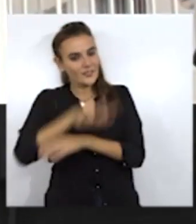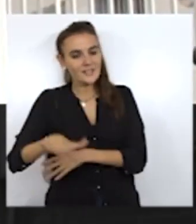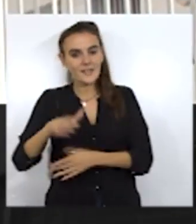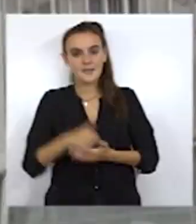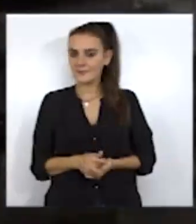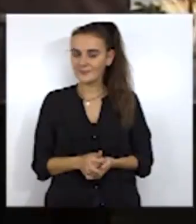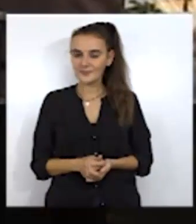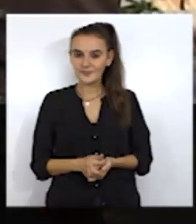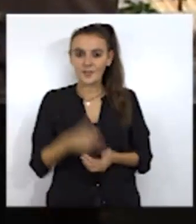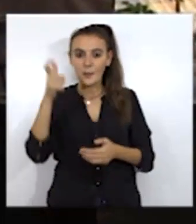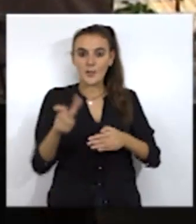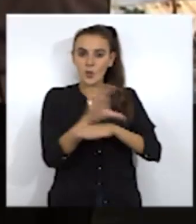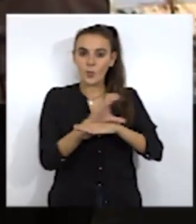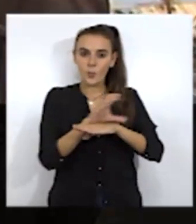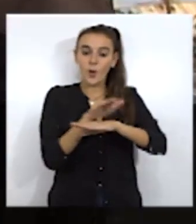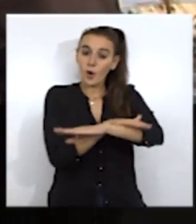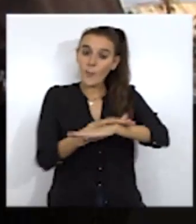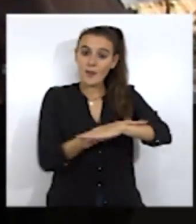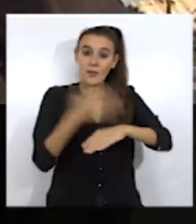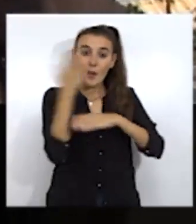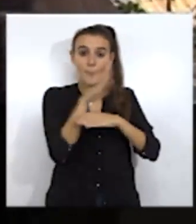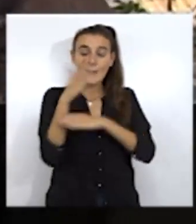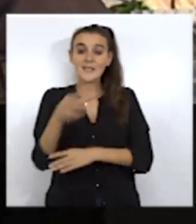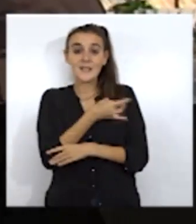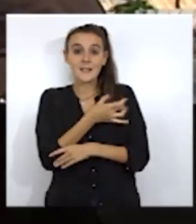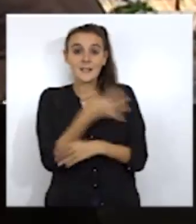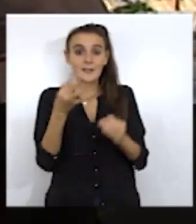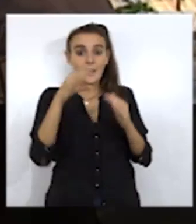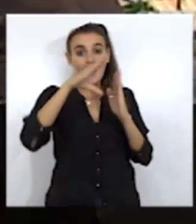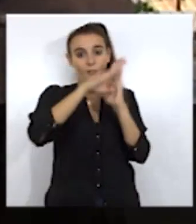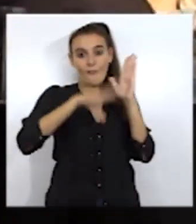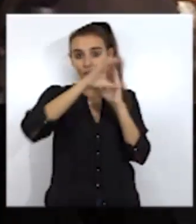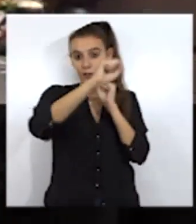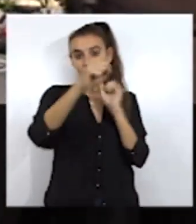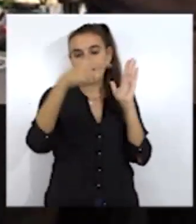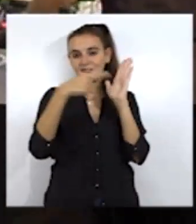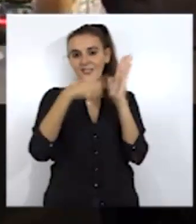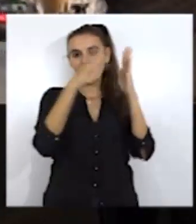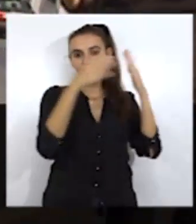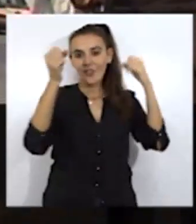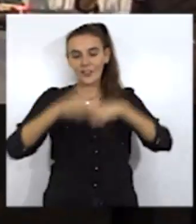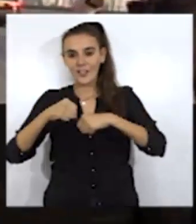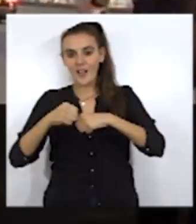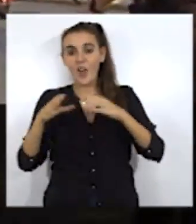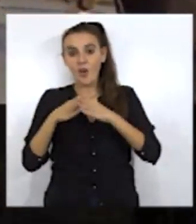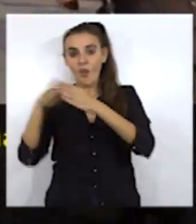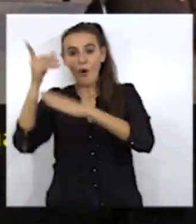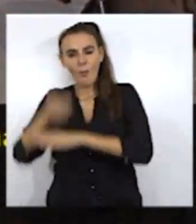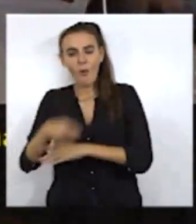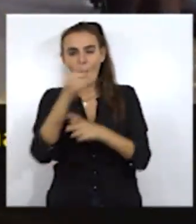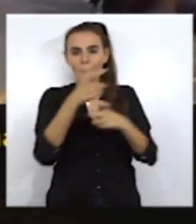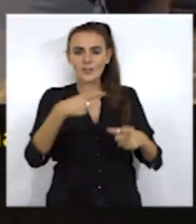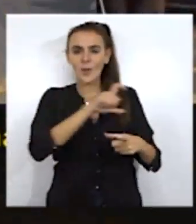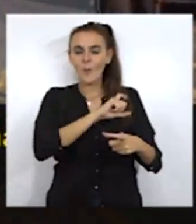infantiles. El consejero de Gobernación ha presentado a los sindicatos el protocolo que la ciudad quiere firmar con autoridad portuaria